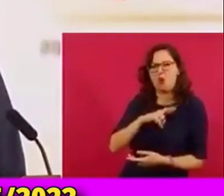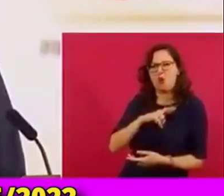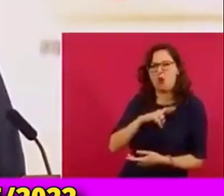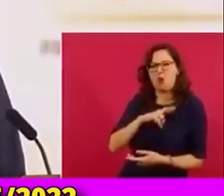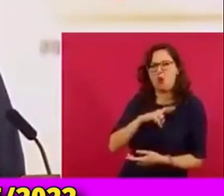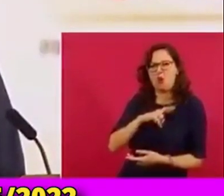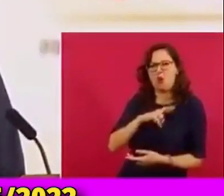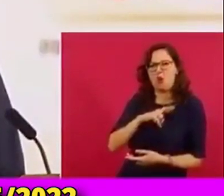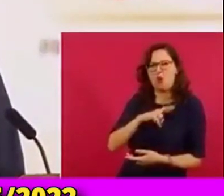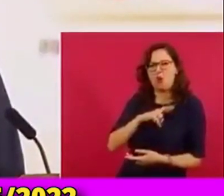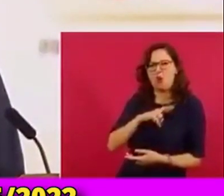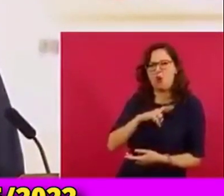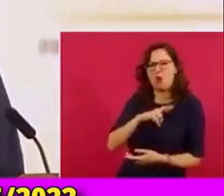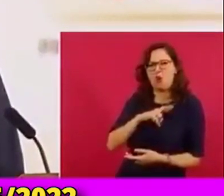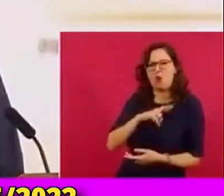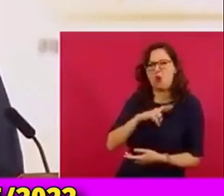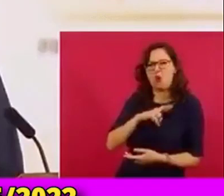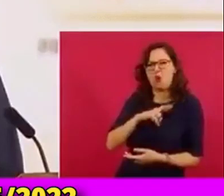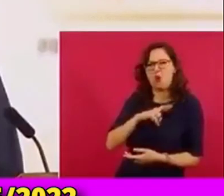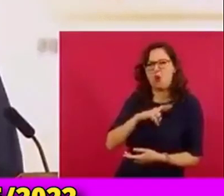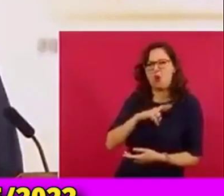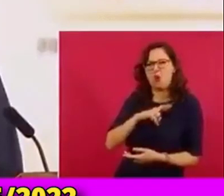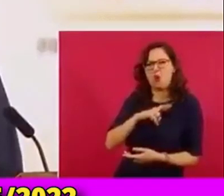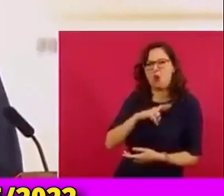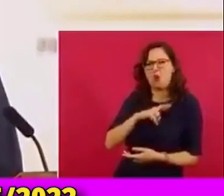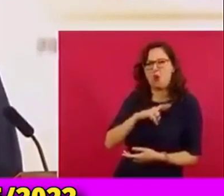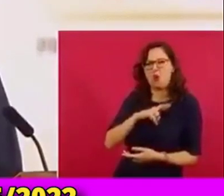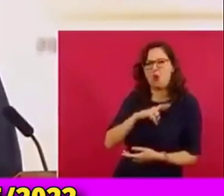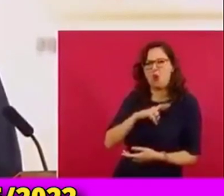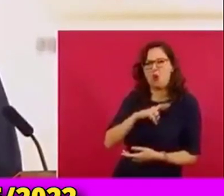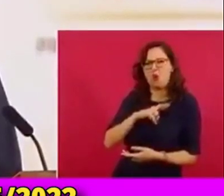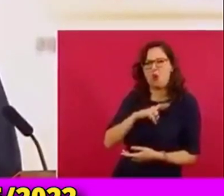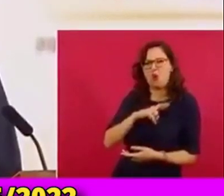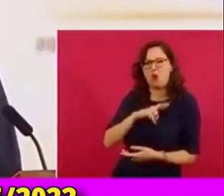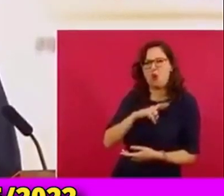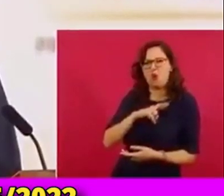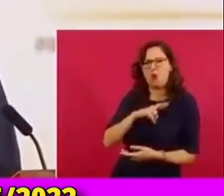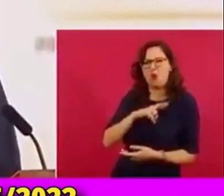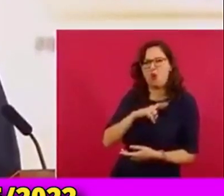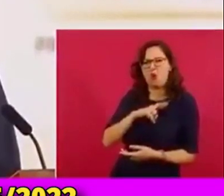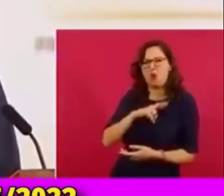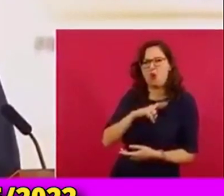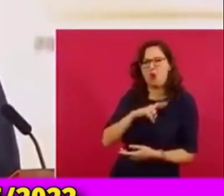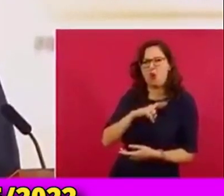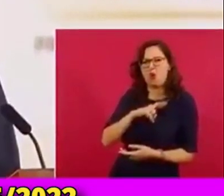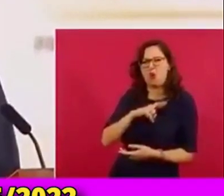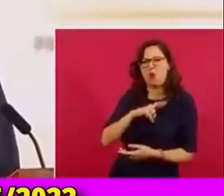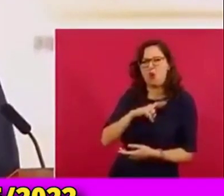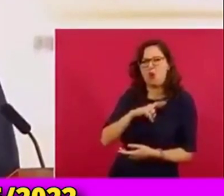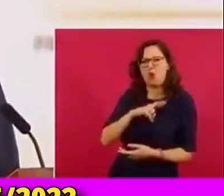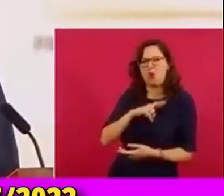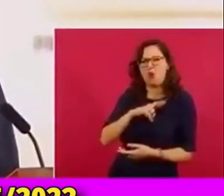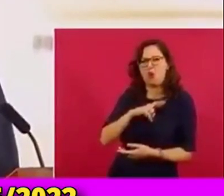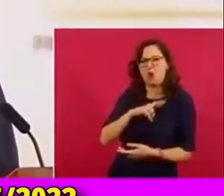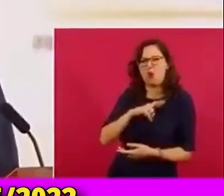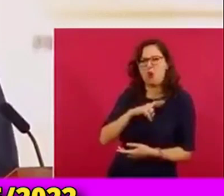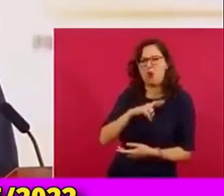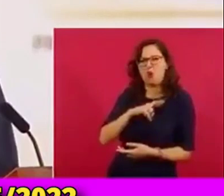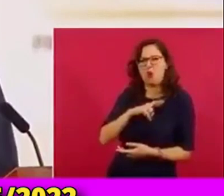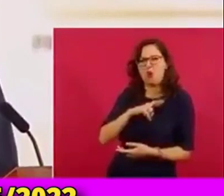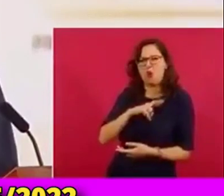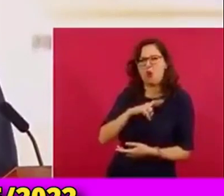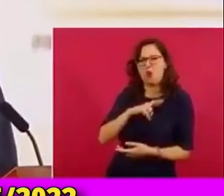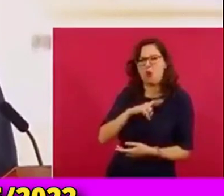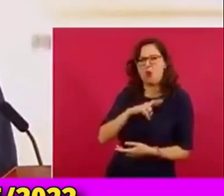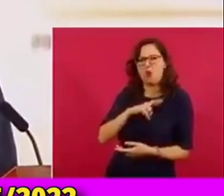esto ya es muy grave porque está atacando directamente a los mexicanos. Y bueno, ¿y usted qué opina? Déjanos tu comentario